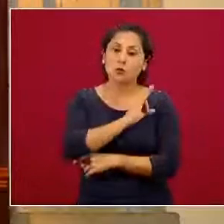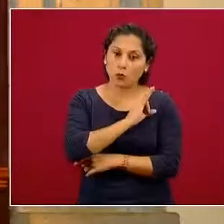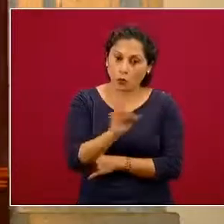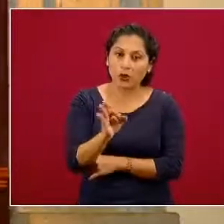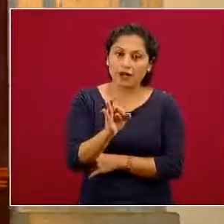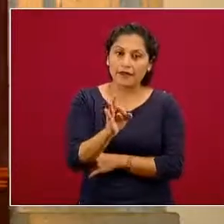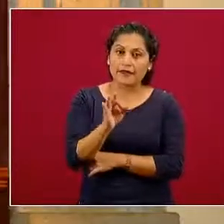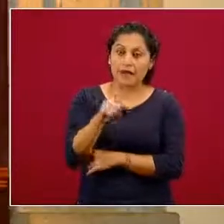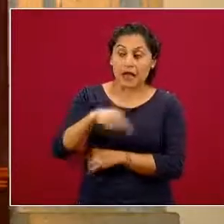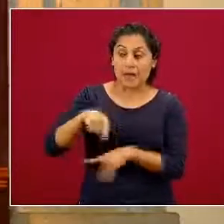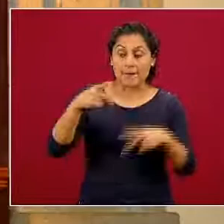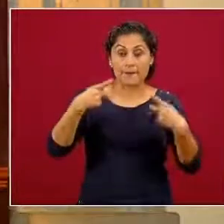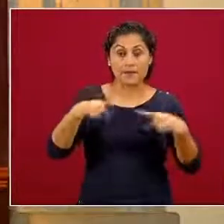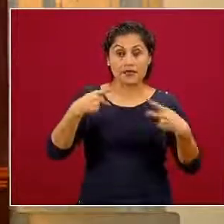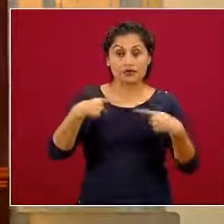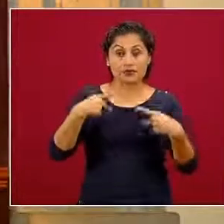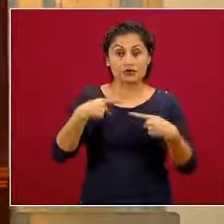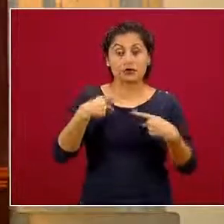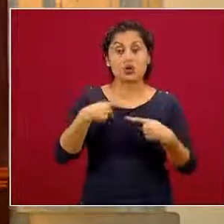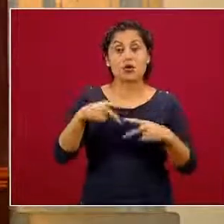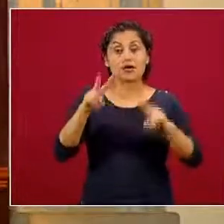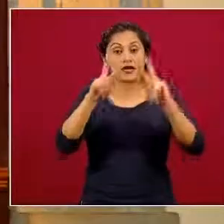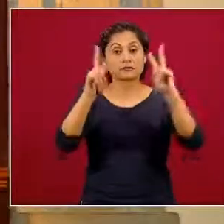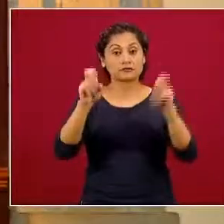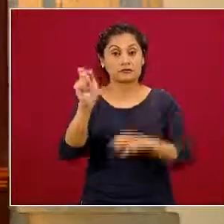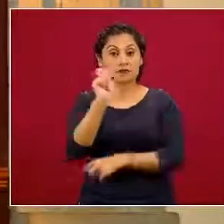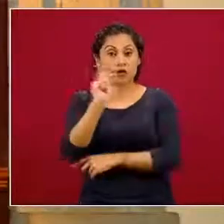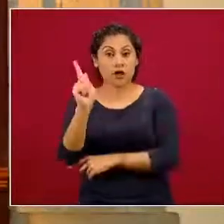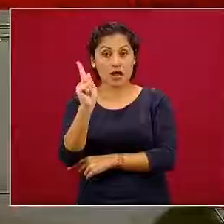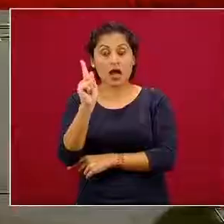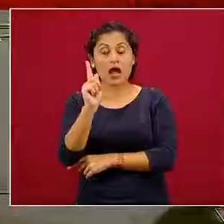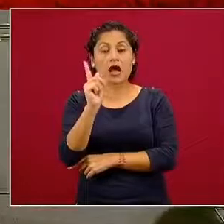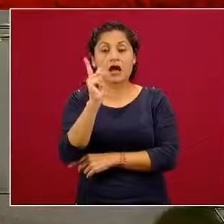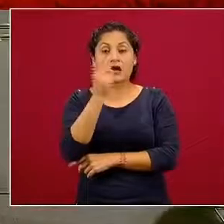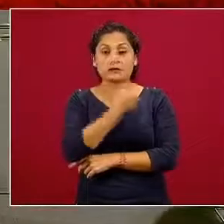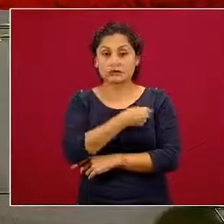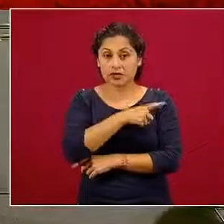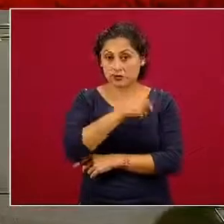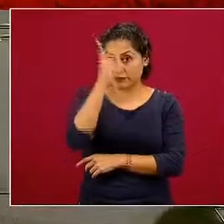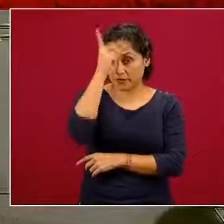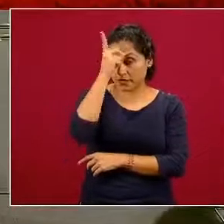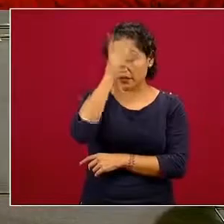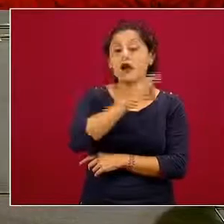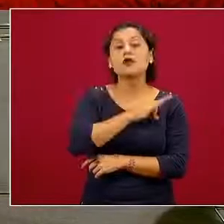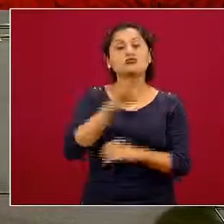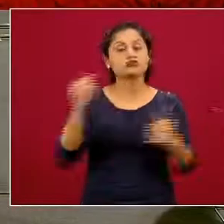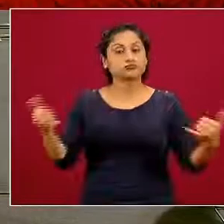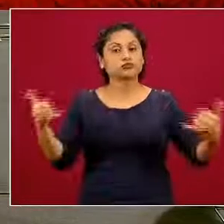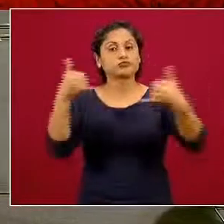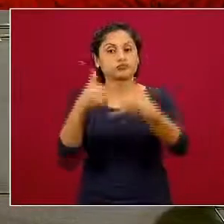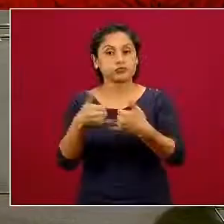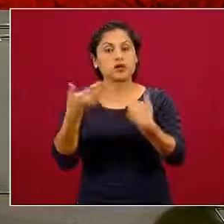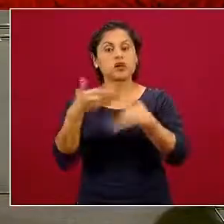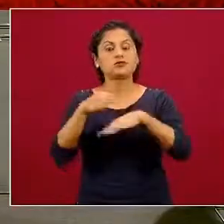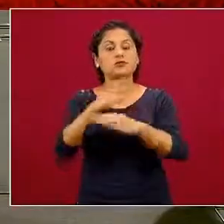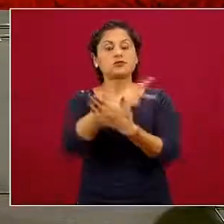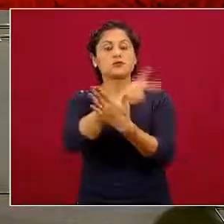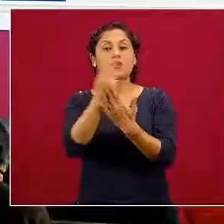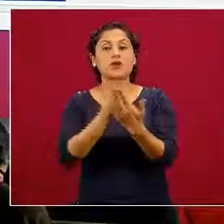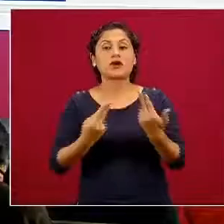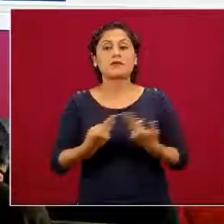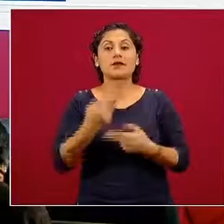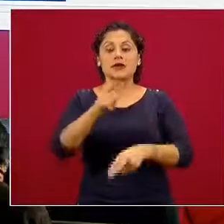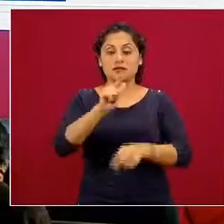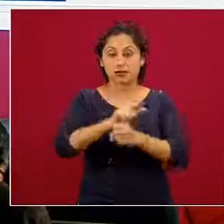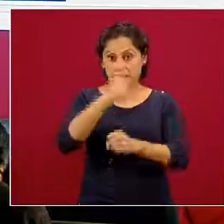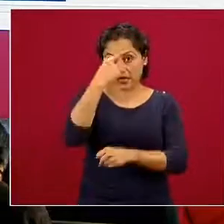especialistas en salud mental pueden atender a la línea de la vida. Respecto al Programa Nacional para la Prevención del Suicidio,